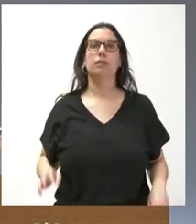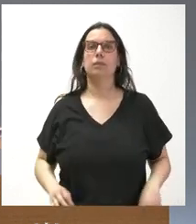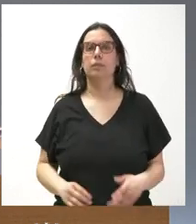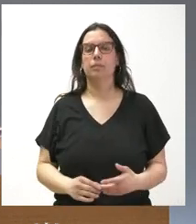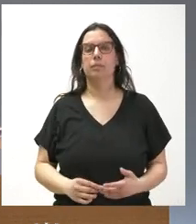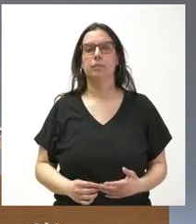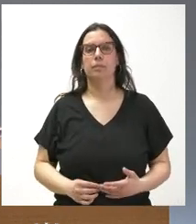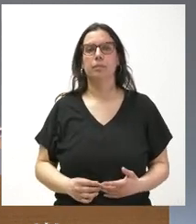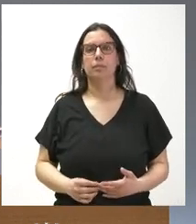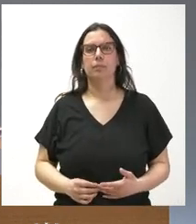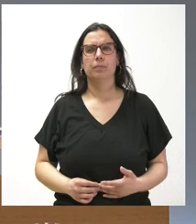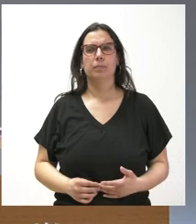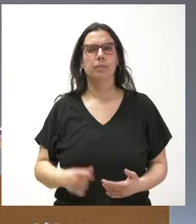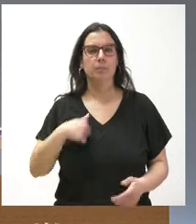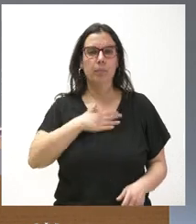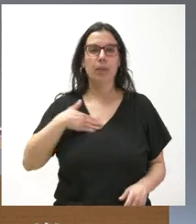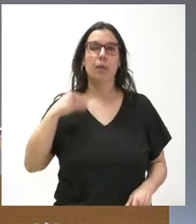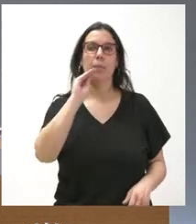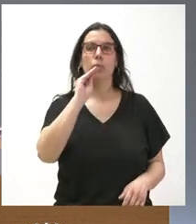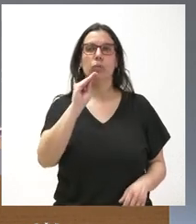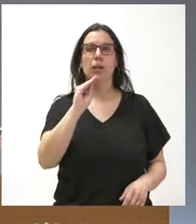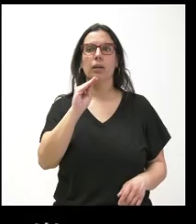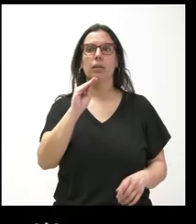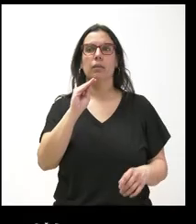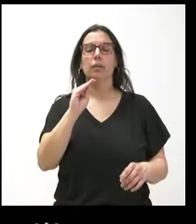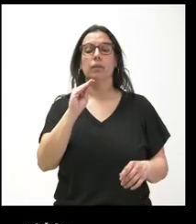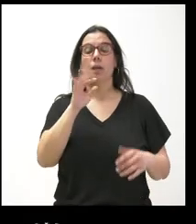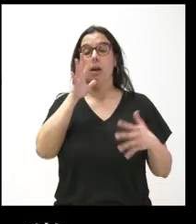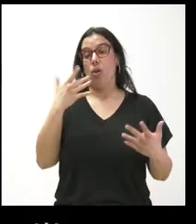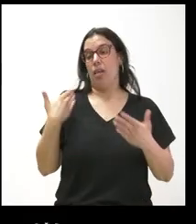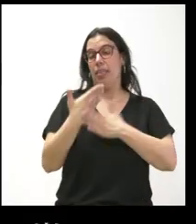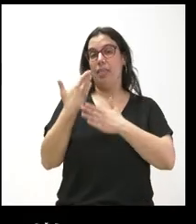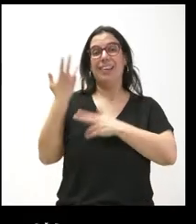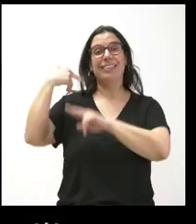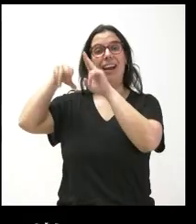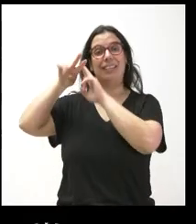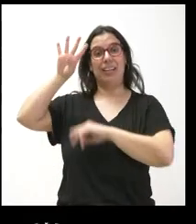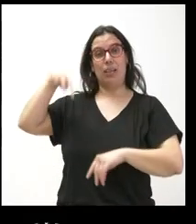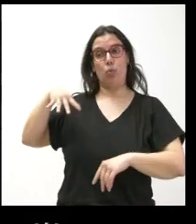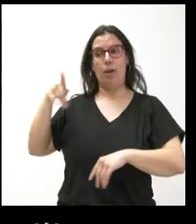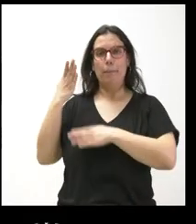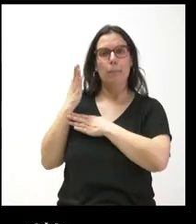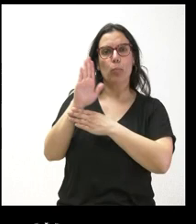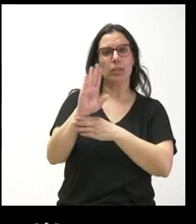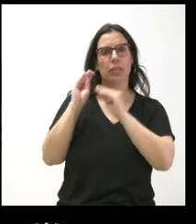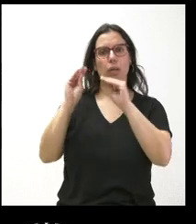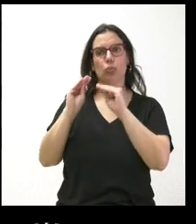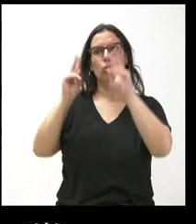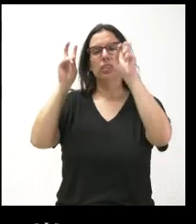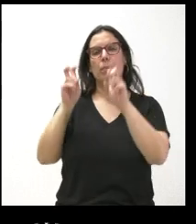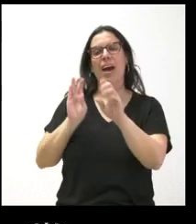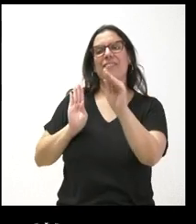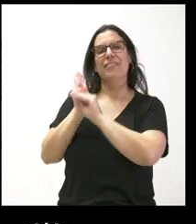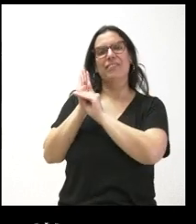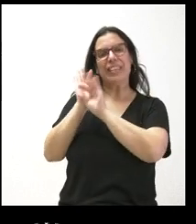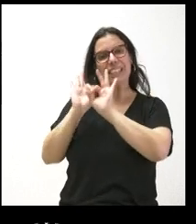Yo quería preguntarle en relación a la propuesta que está lanzando en estos días la Generalitat de Cataluña en relación a una financiación